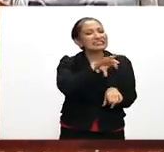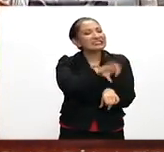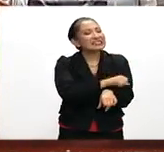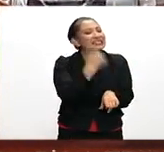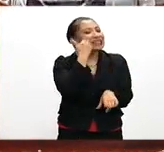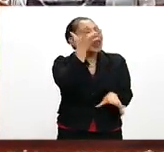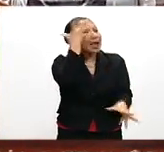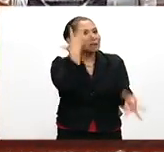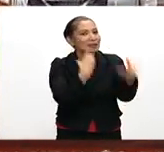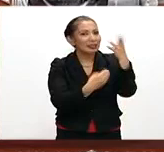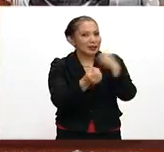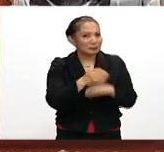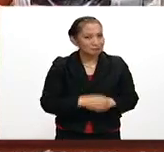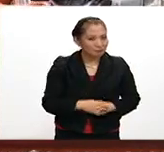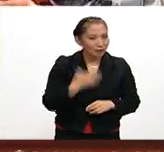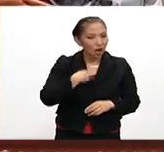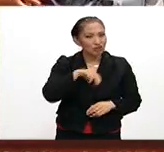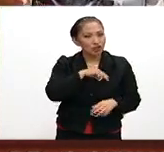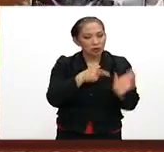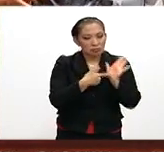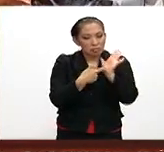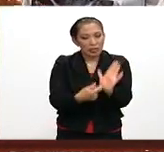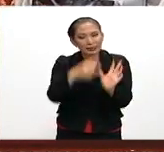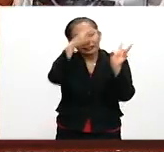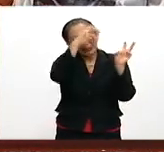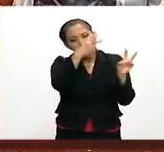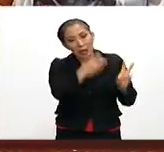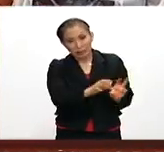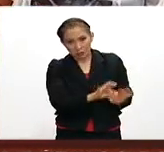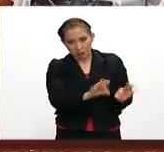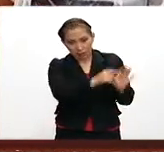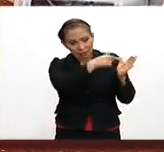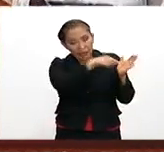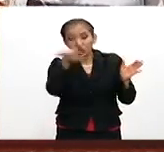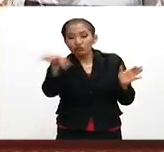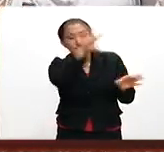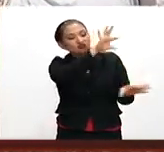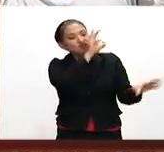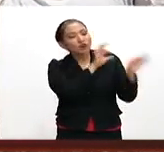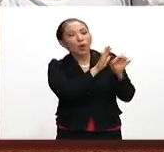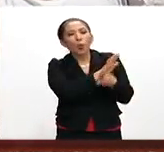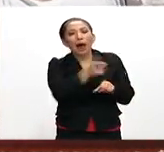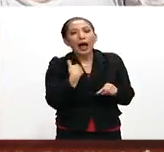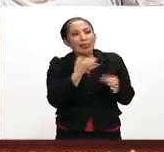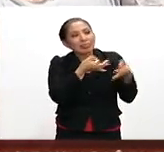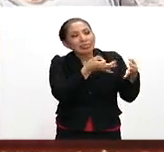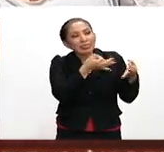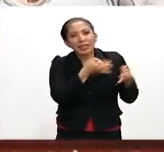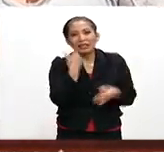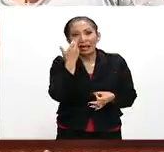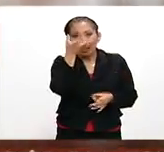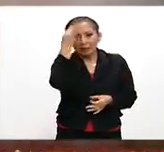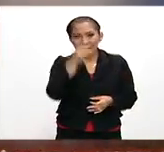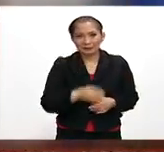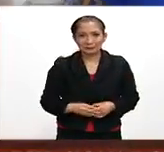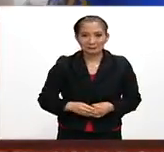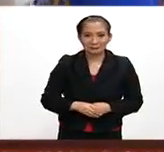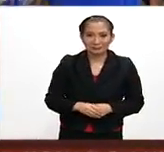quieren estar aprendiendo. Nosotros les presentamos unos temas prioritarios y ellos escogen cuál es el que les atrae más aprender.